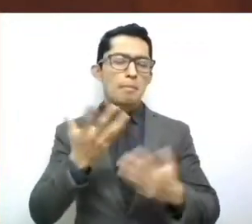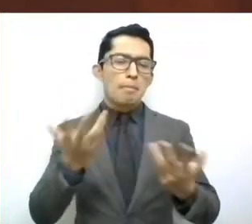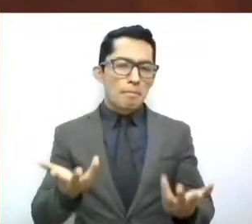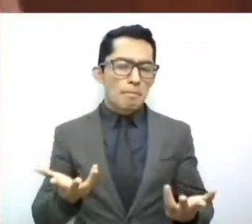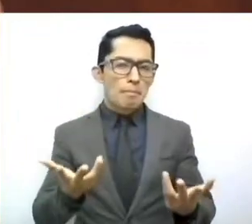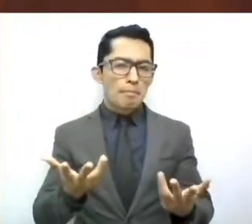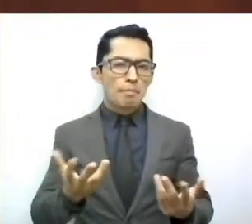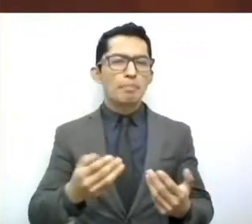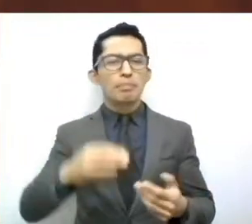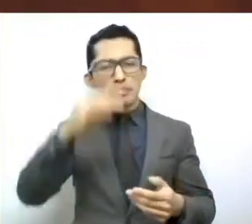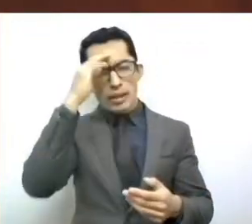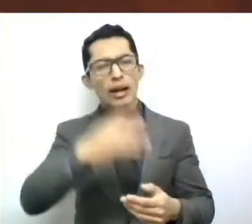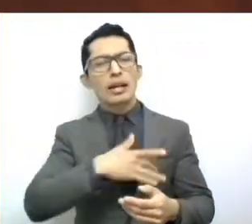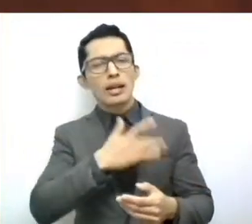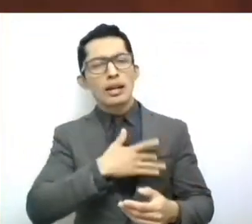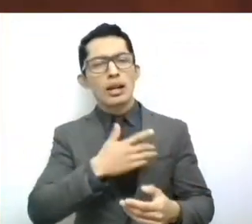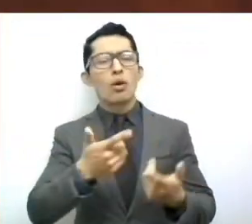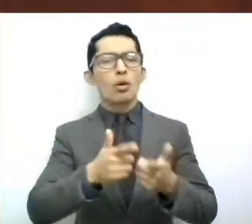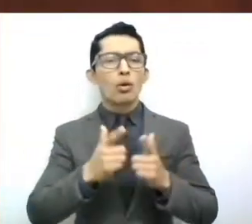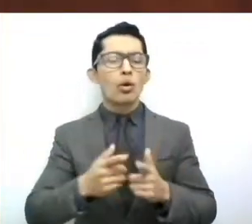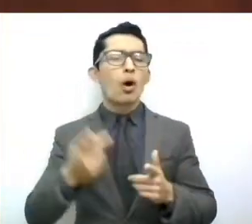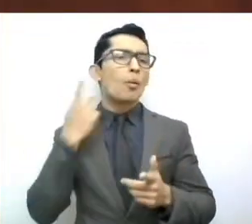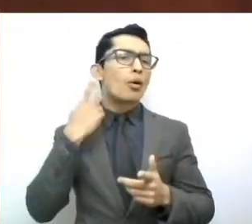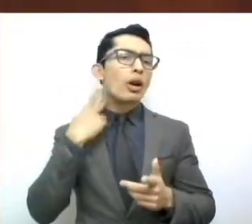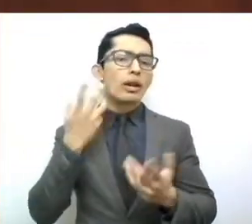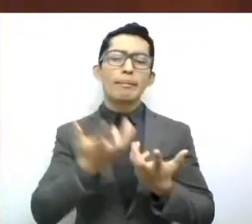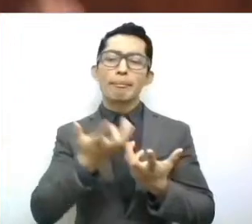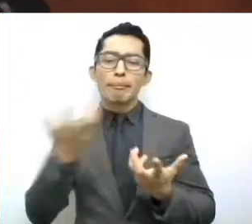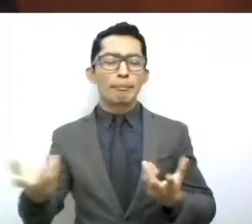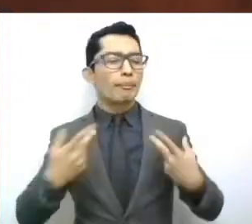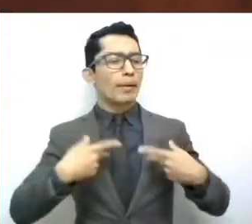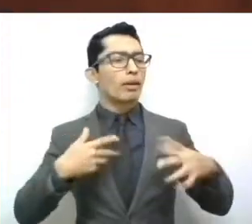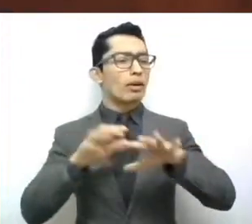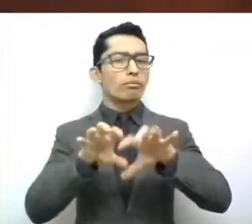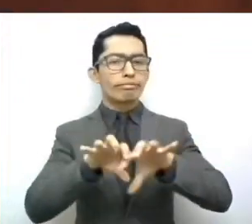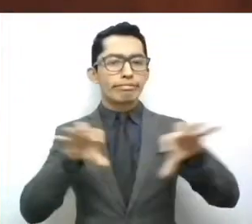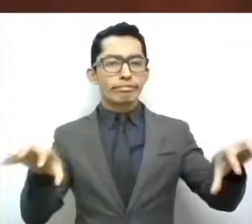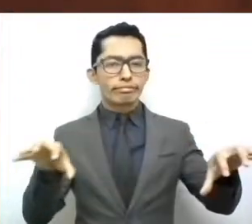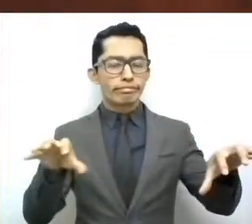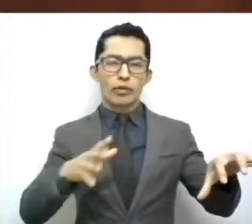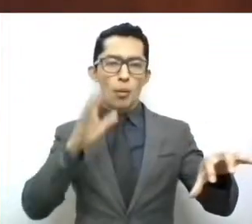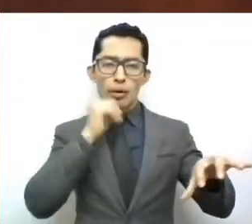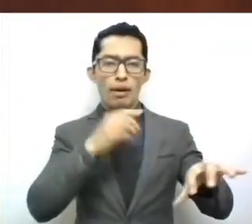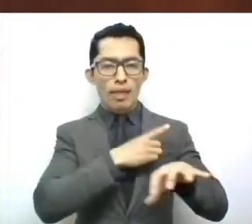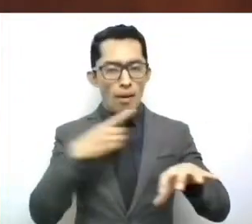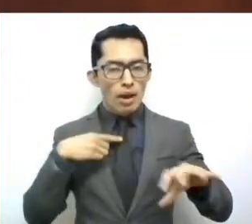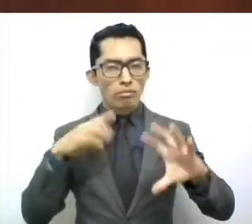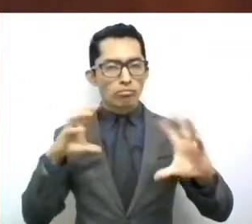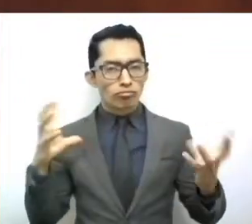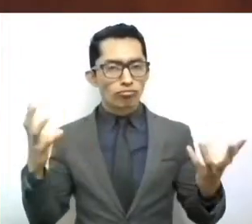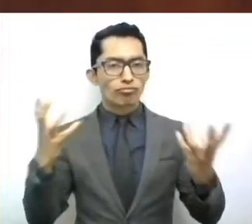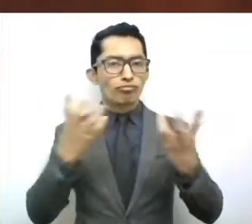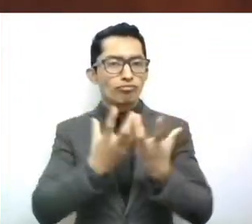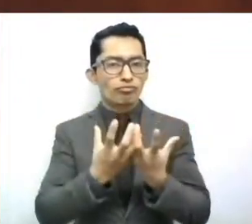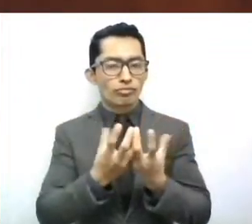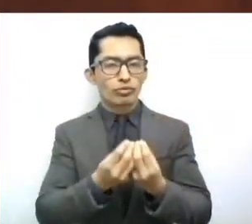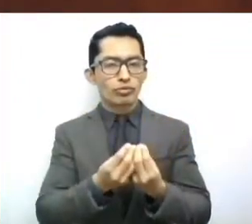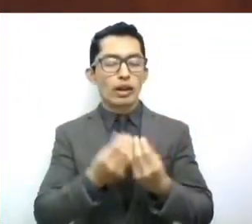políticos y la ciudadanía. Esta legislatura, que hoy por hoy es paritaria,